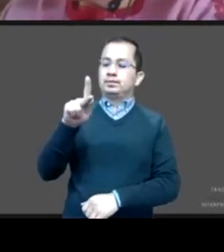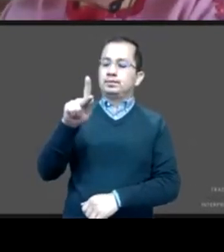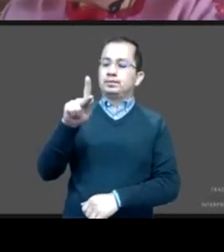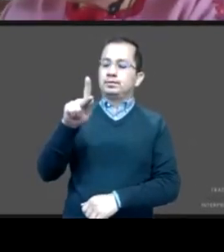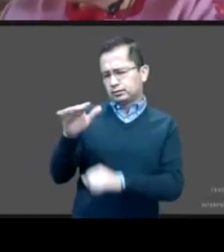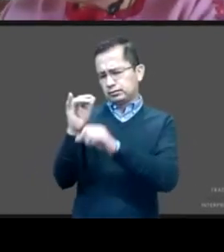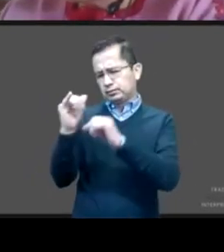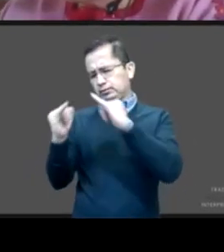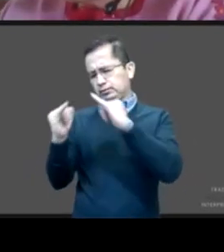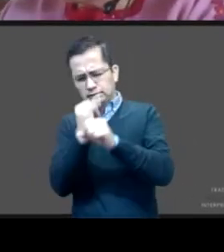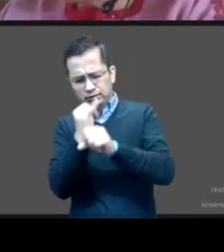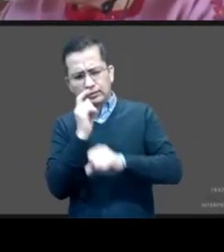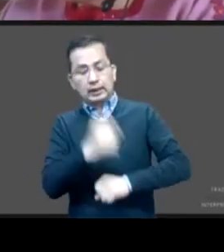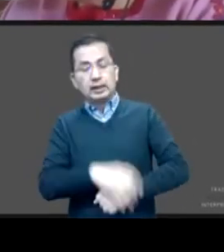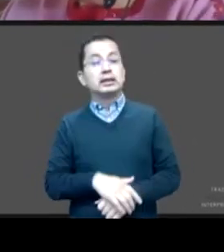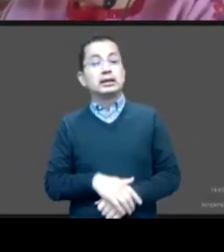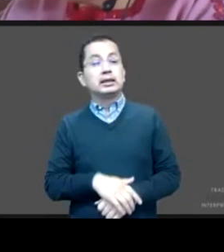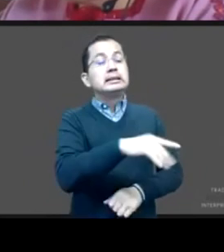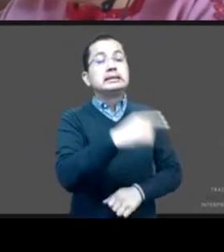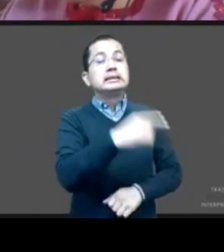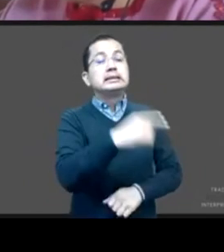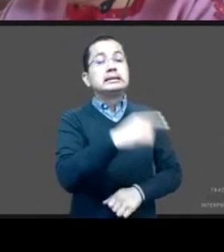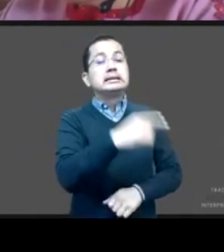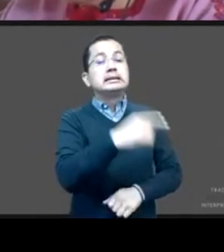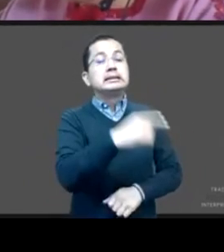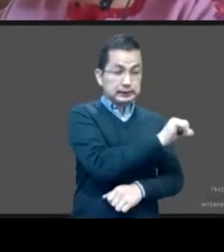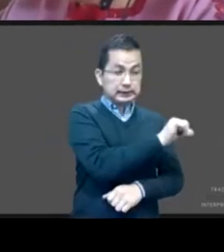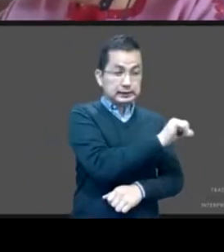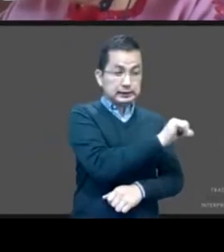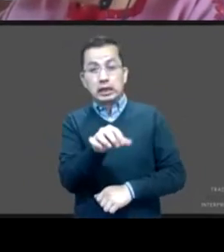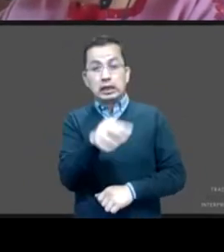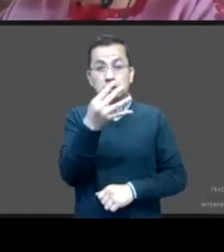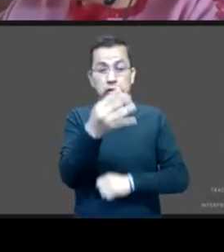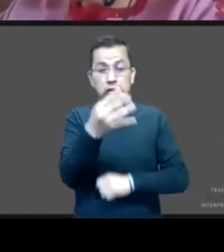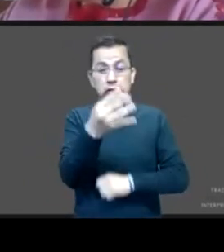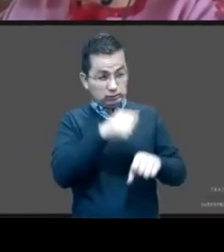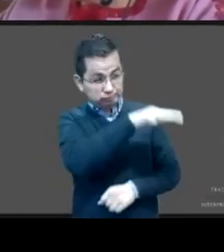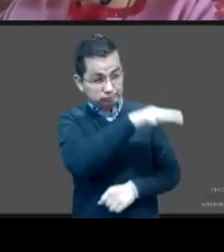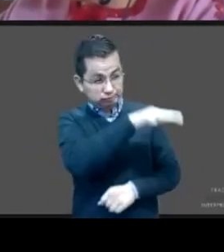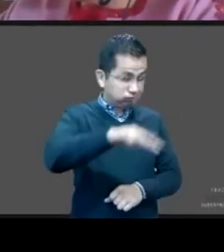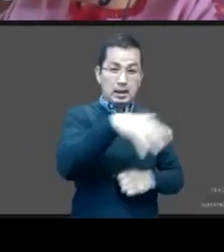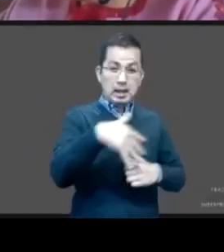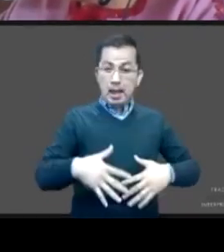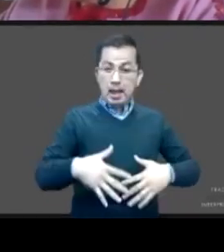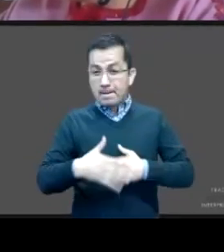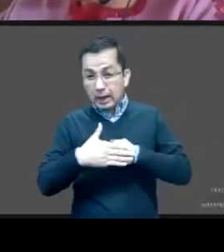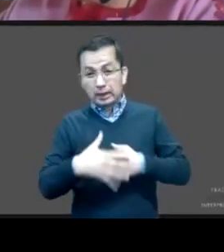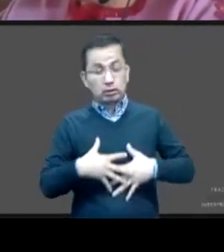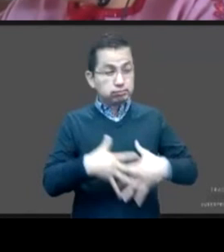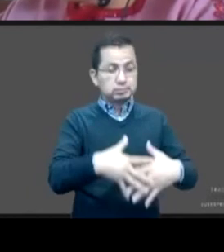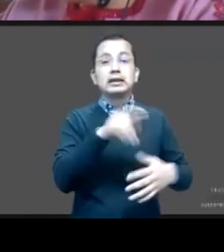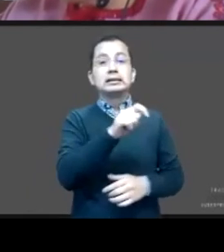embarazos en niñas de 10 a 14 años y en más del 65% de adolescentes de 15 a